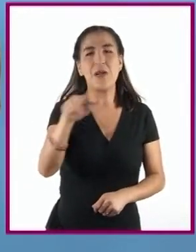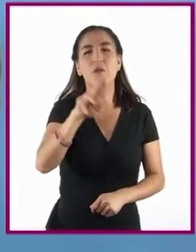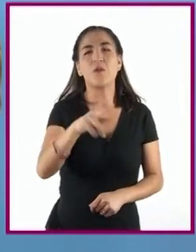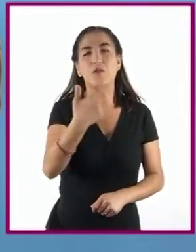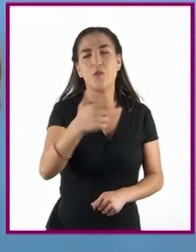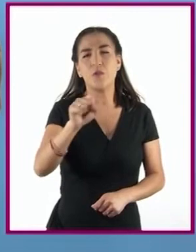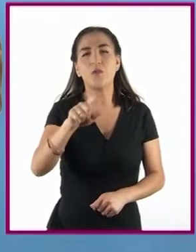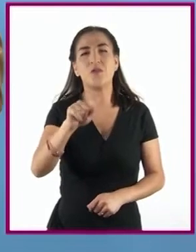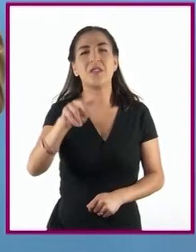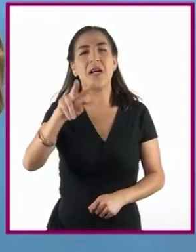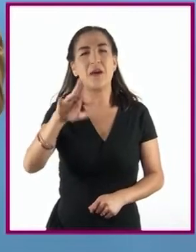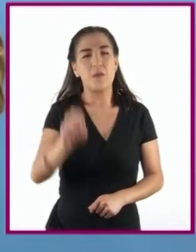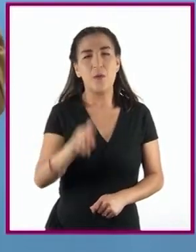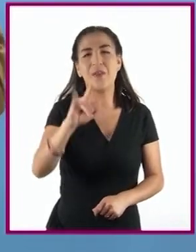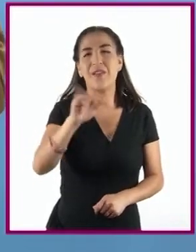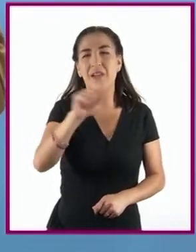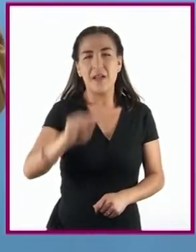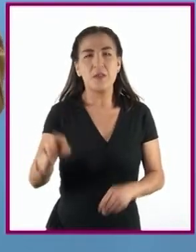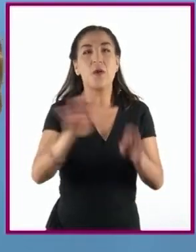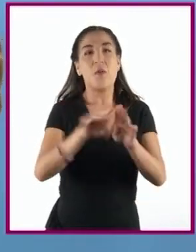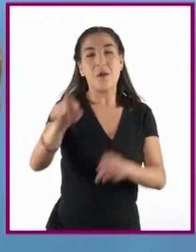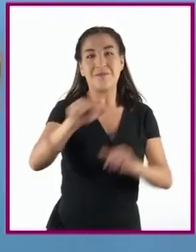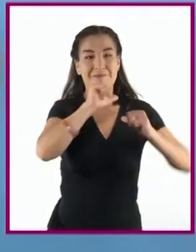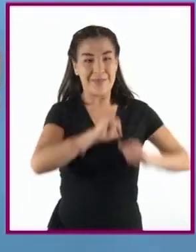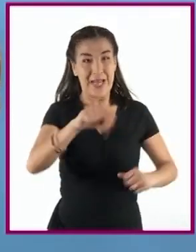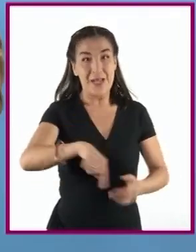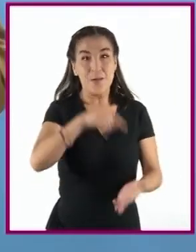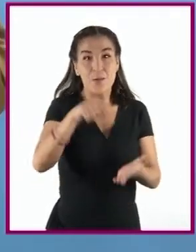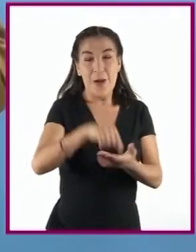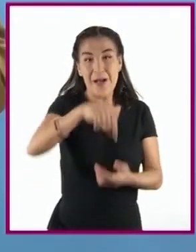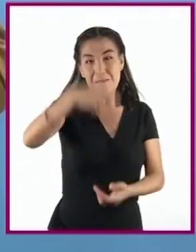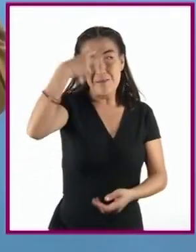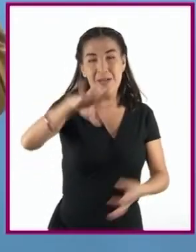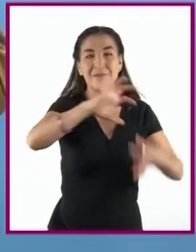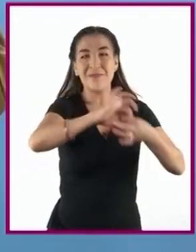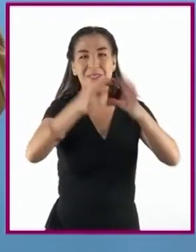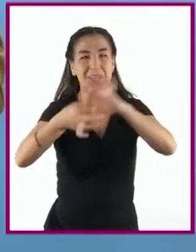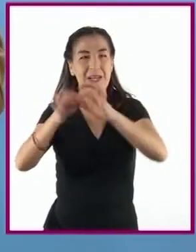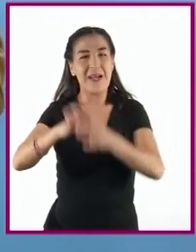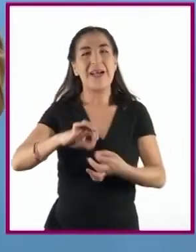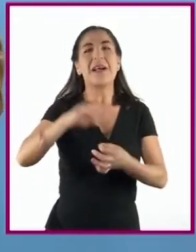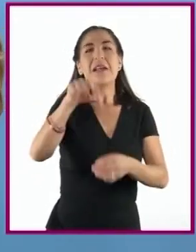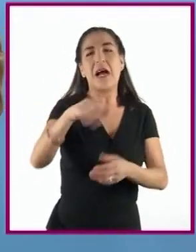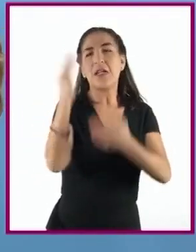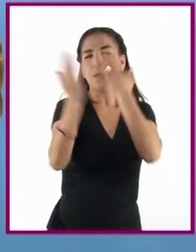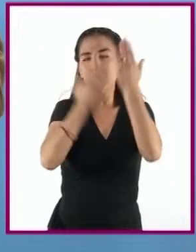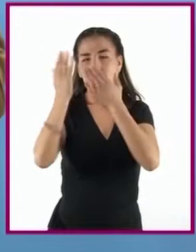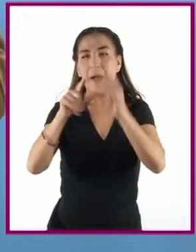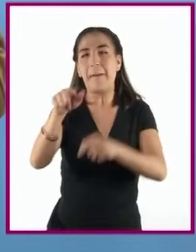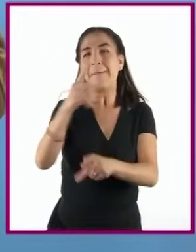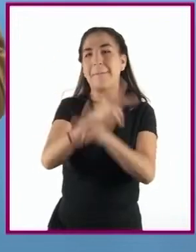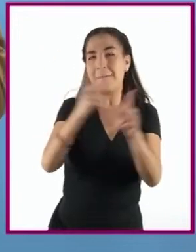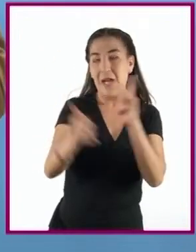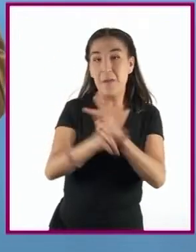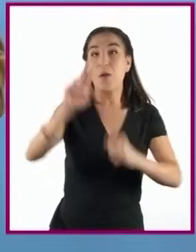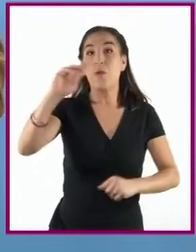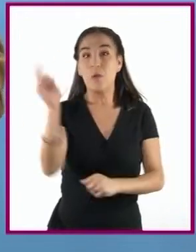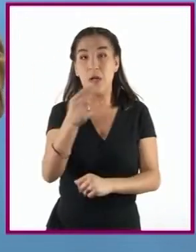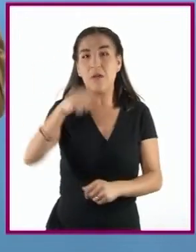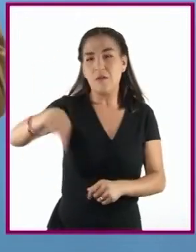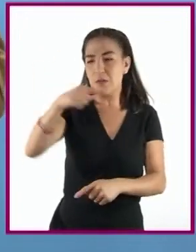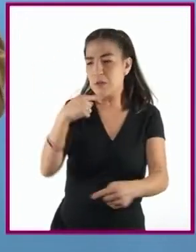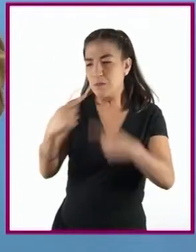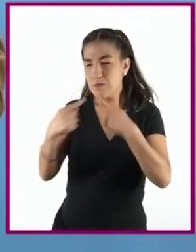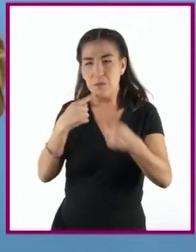sede de las Olimpiadas. Cuatro meses antes de ser inauguradas, estudiantes de educación media y superior en muchas partes de